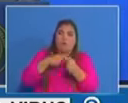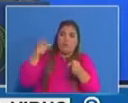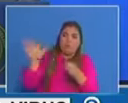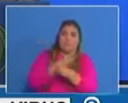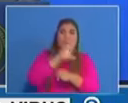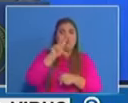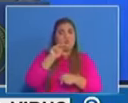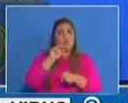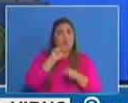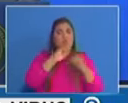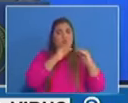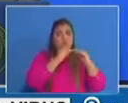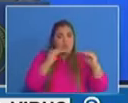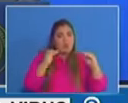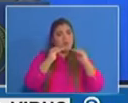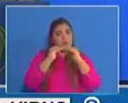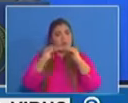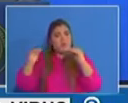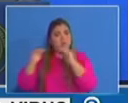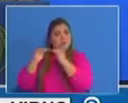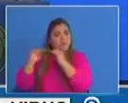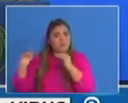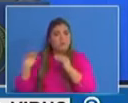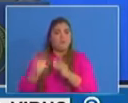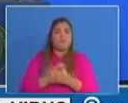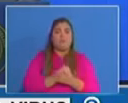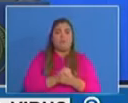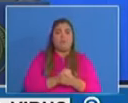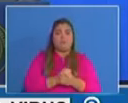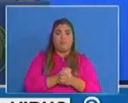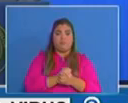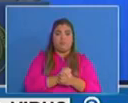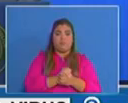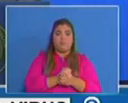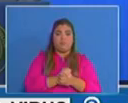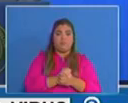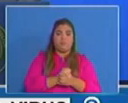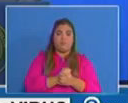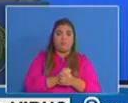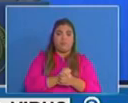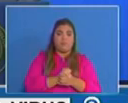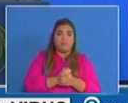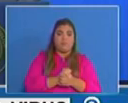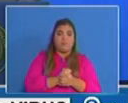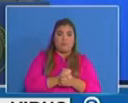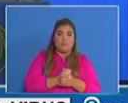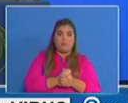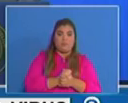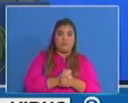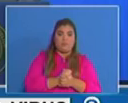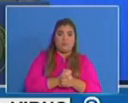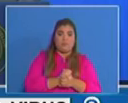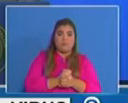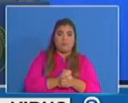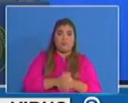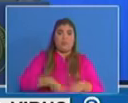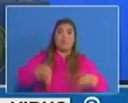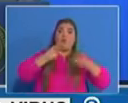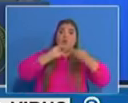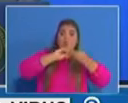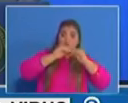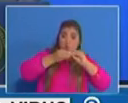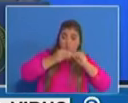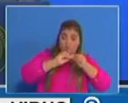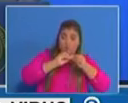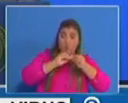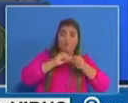mostramos es el comportamiento de lo que comentaba la señora ministra que es este número reproductivo efectivo